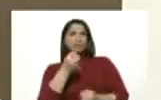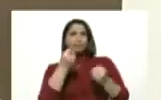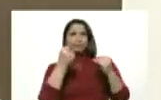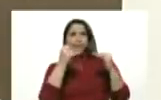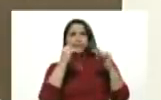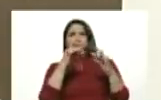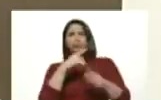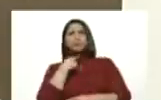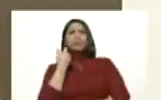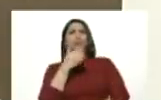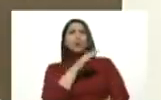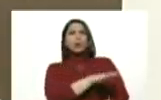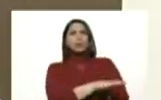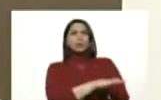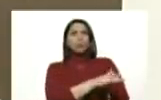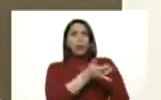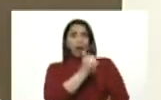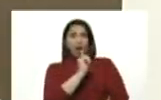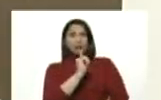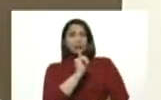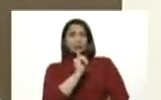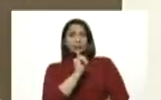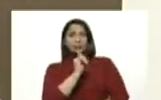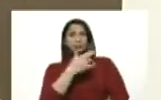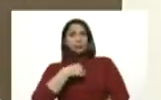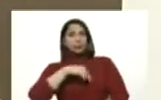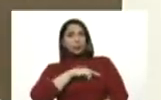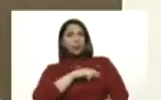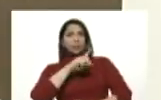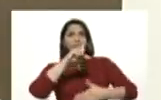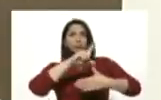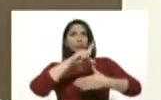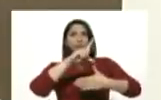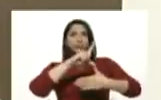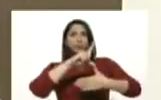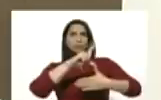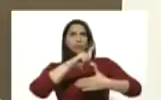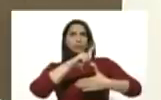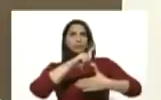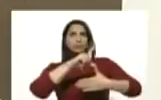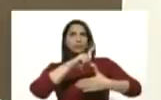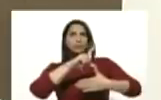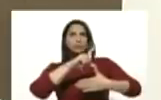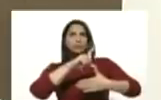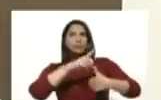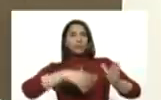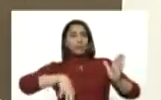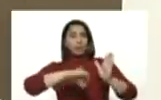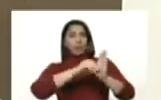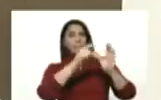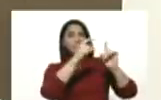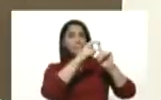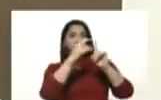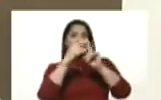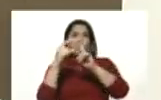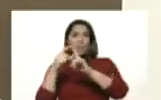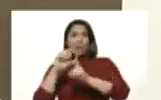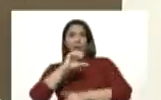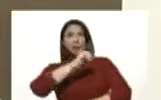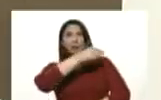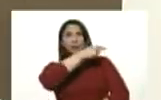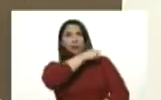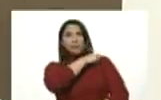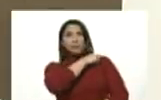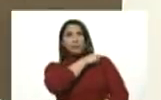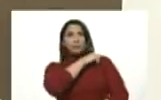de fallecidos, presidente. Y en nuestro continente, retomo las palabras de la directora